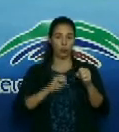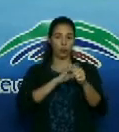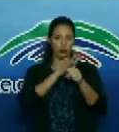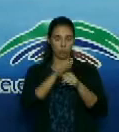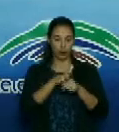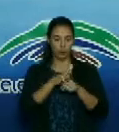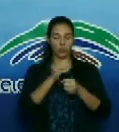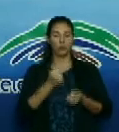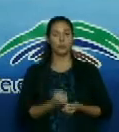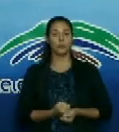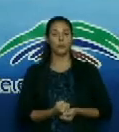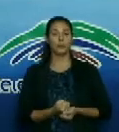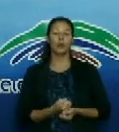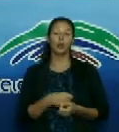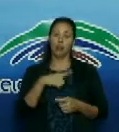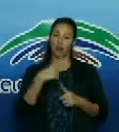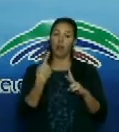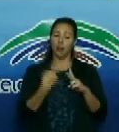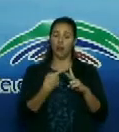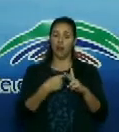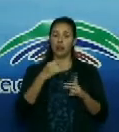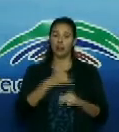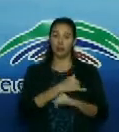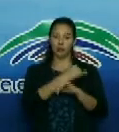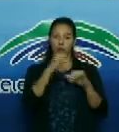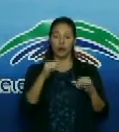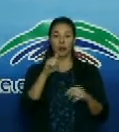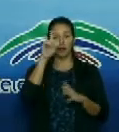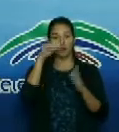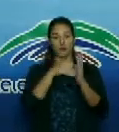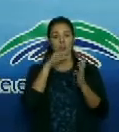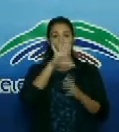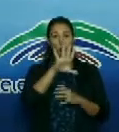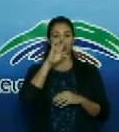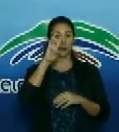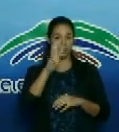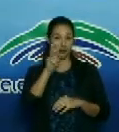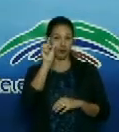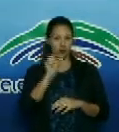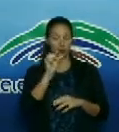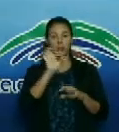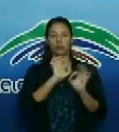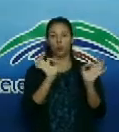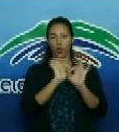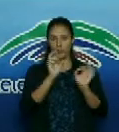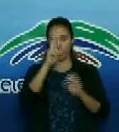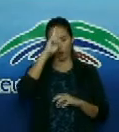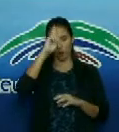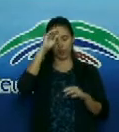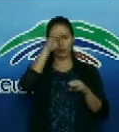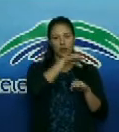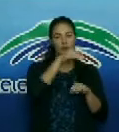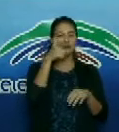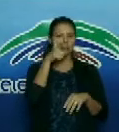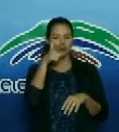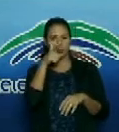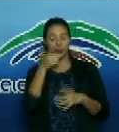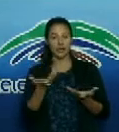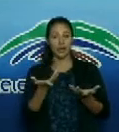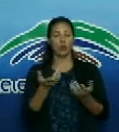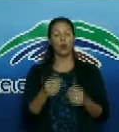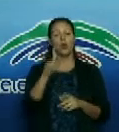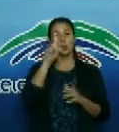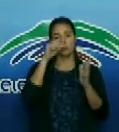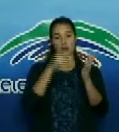coronavirus. Hay que decir que 1.053 personas se mantienen ingresadas para vigilancia y 1